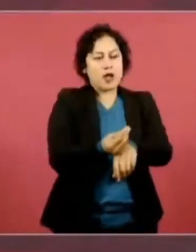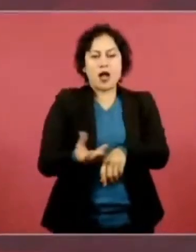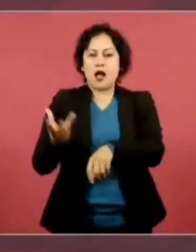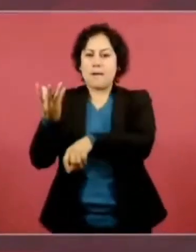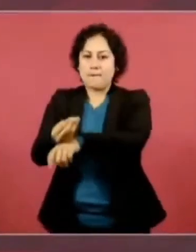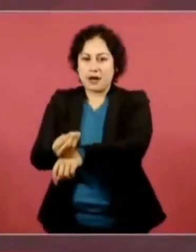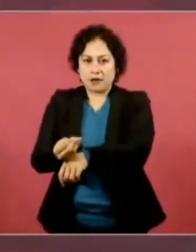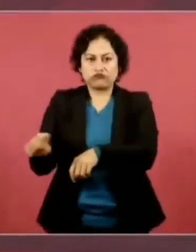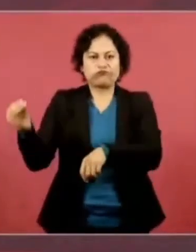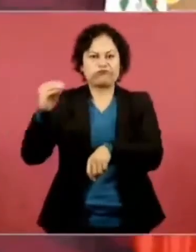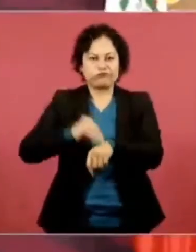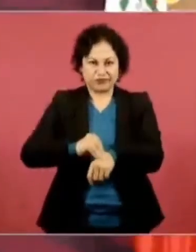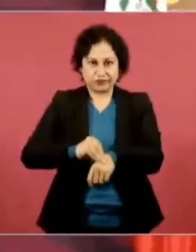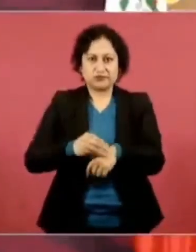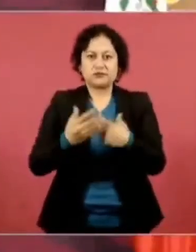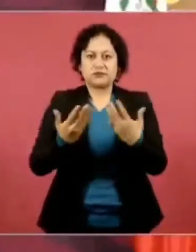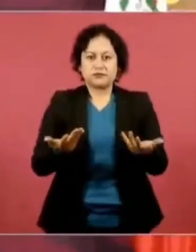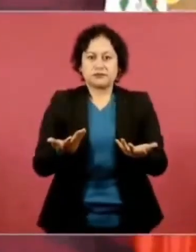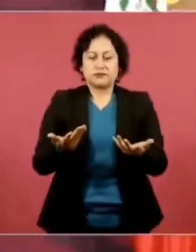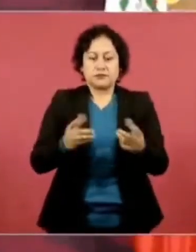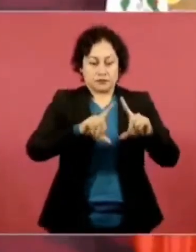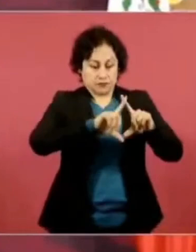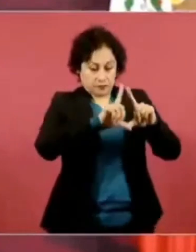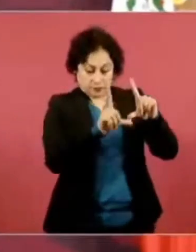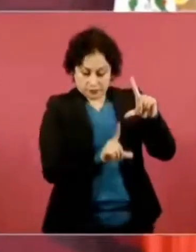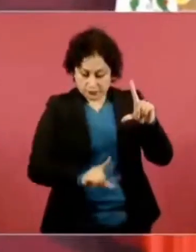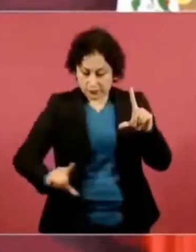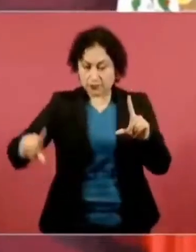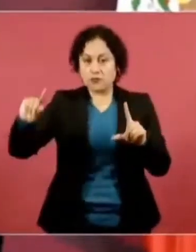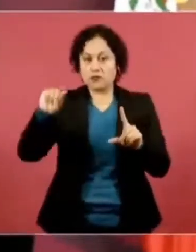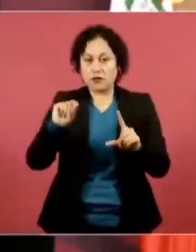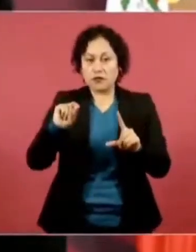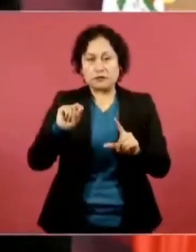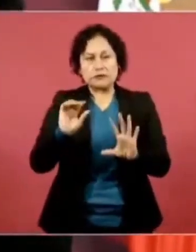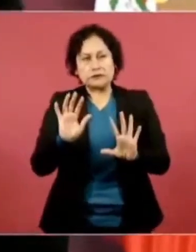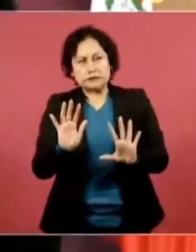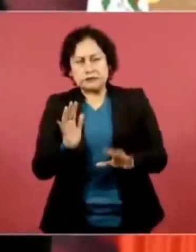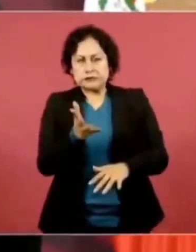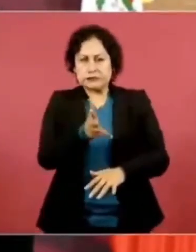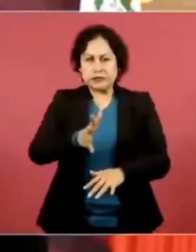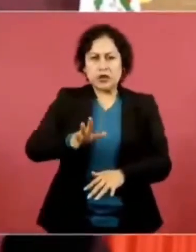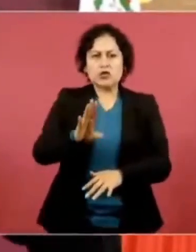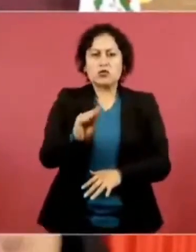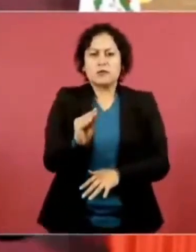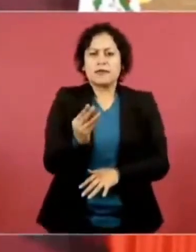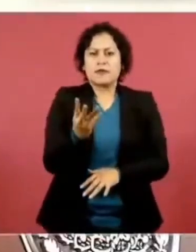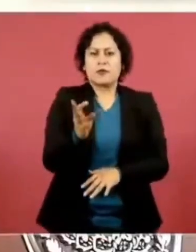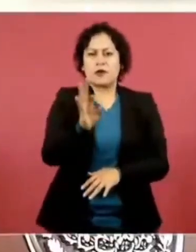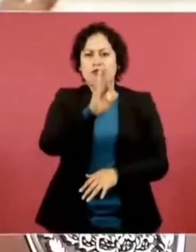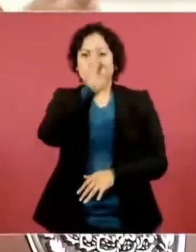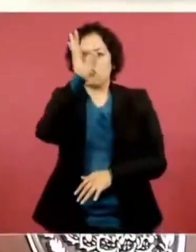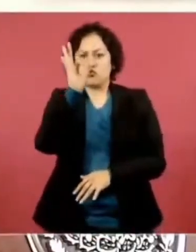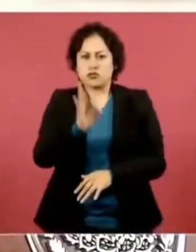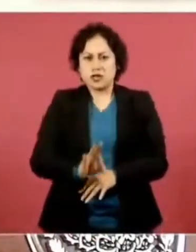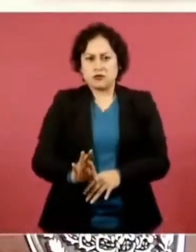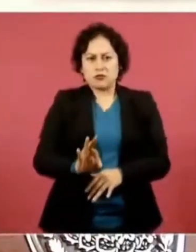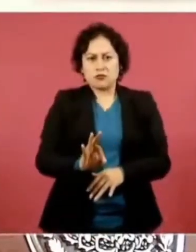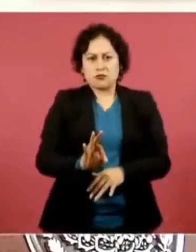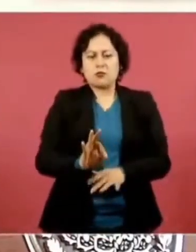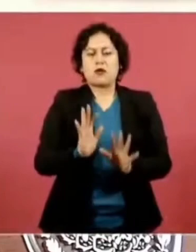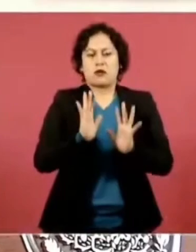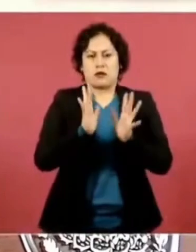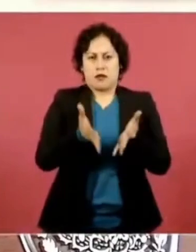alrededor del 94 por ciento de la población del país con todos los prestadores de servicio.